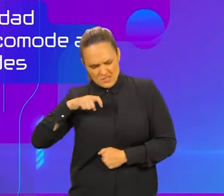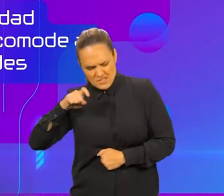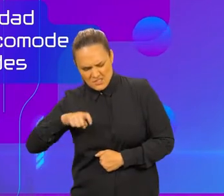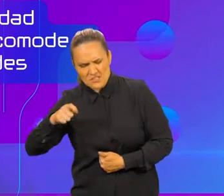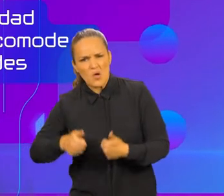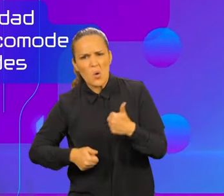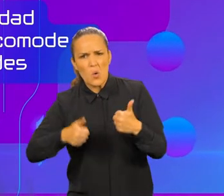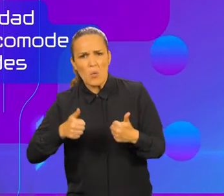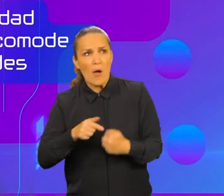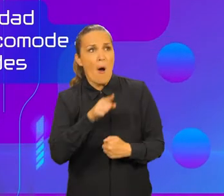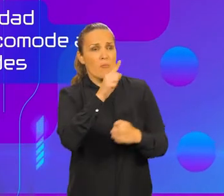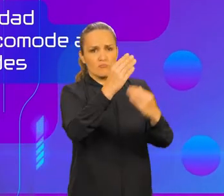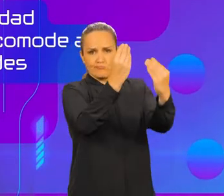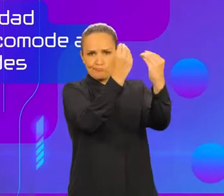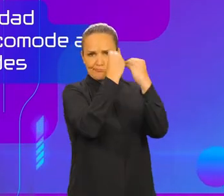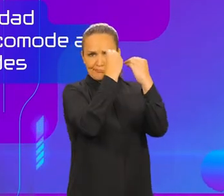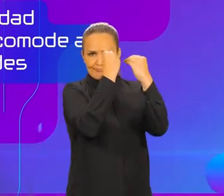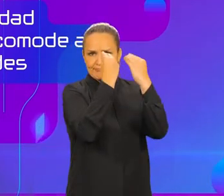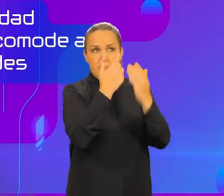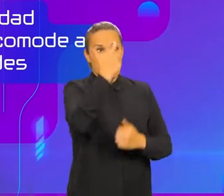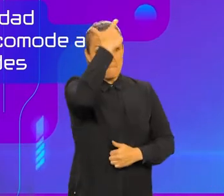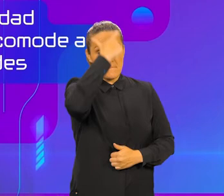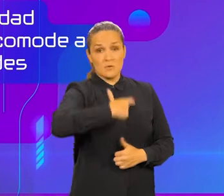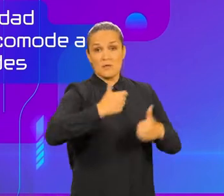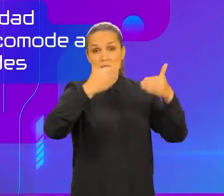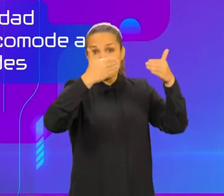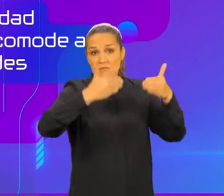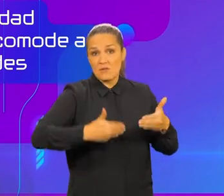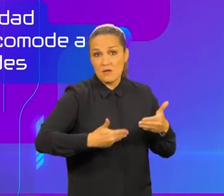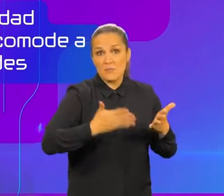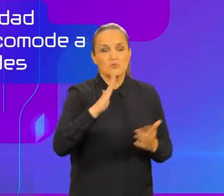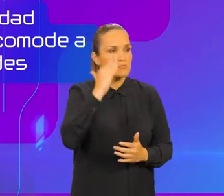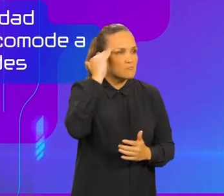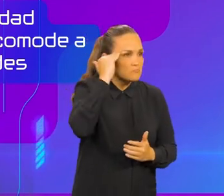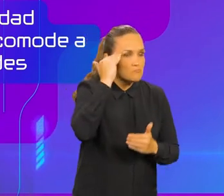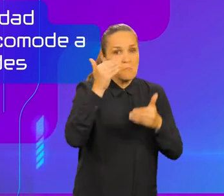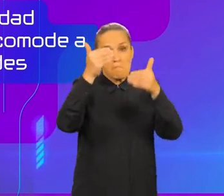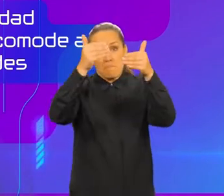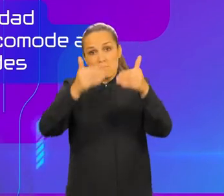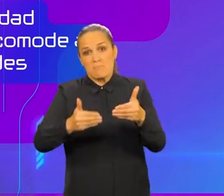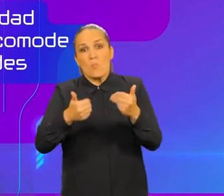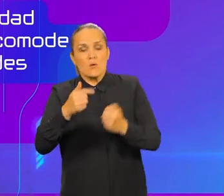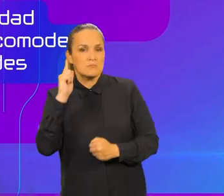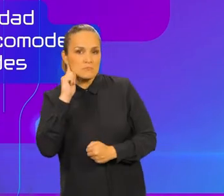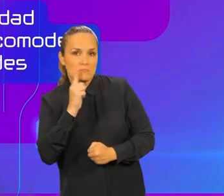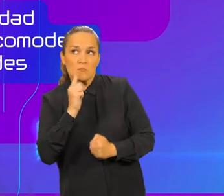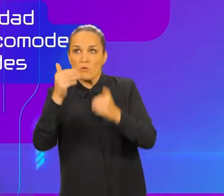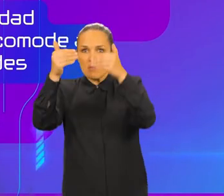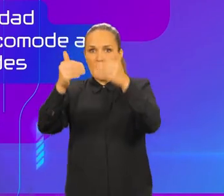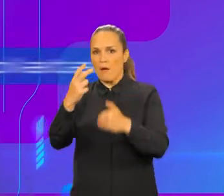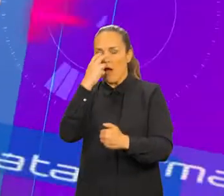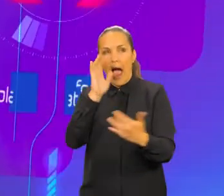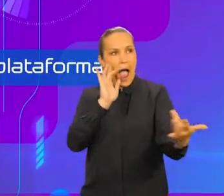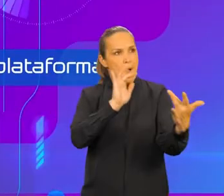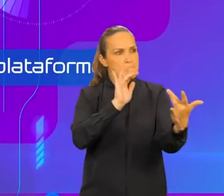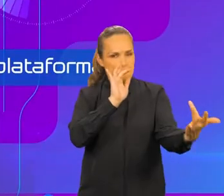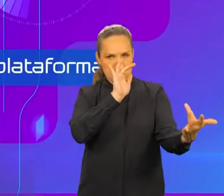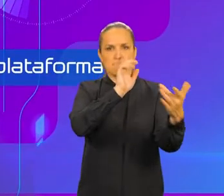necesidades. Allí encontrarás formación para personas con discapacidad intelectual, auditiva o visual.